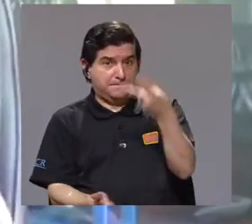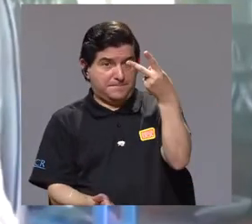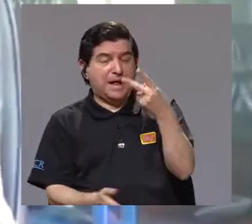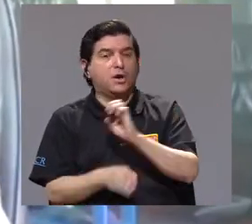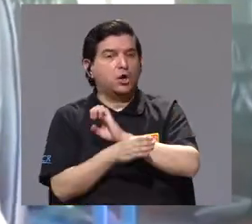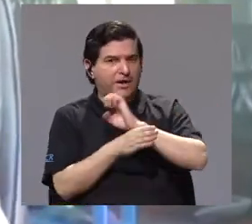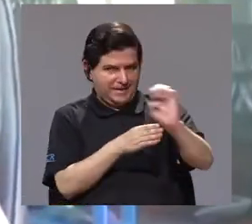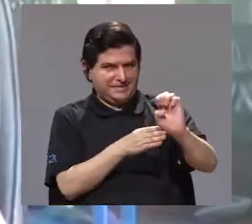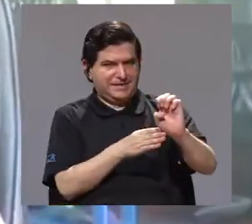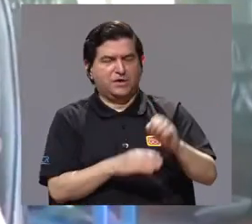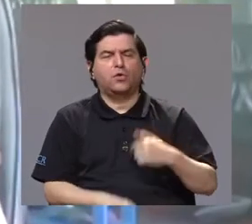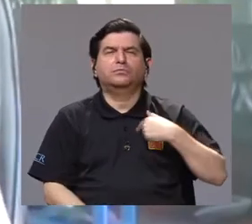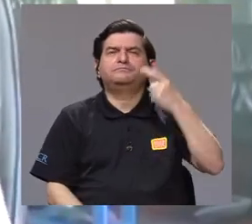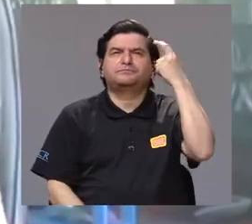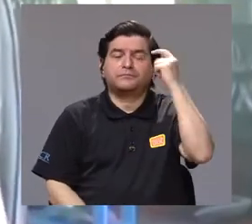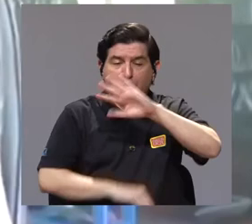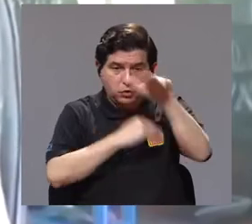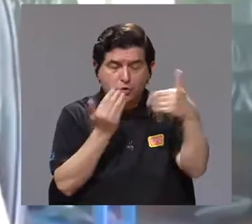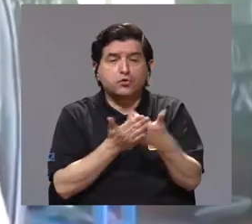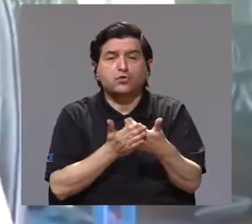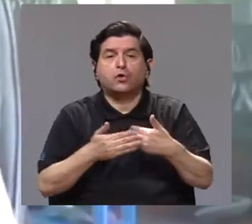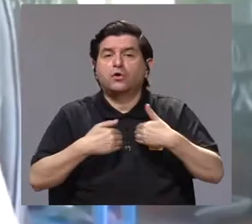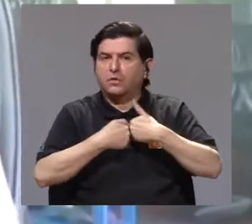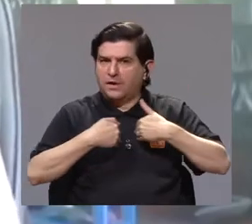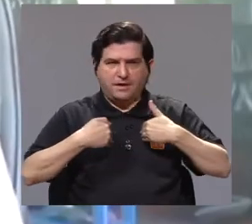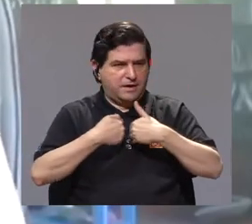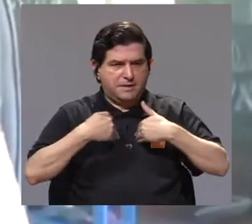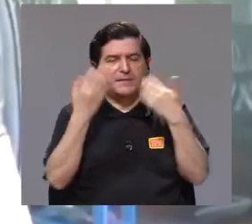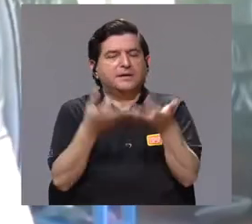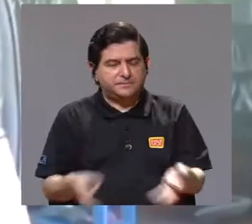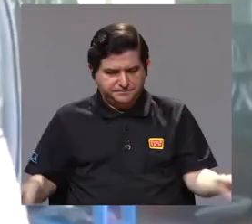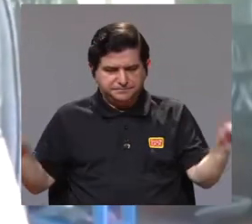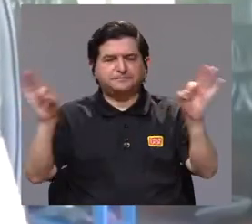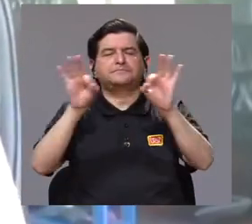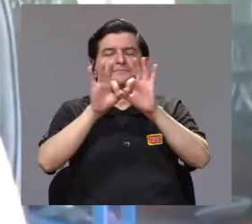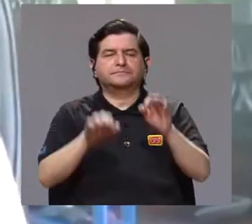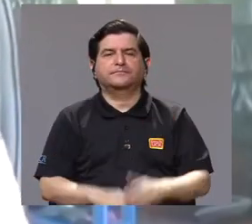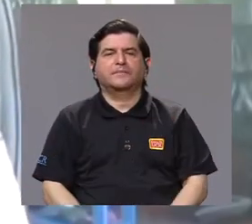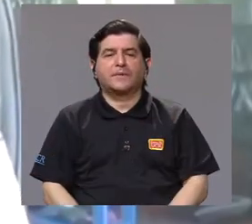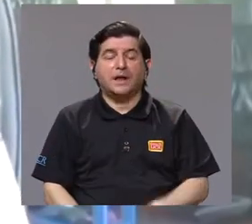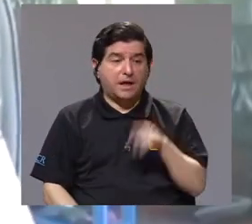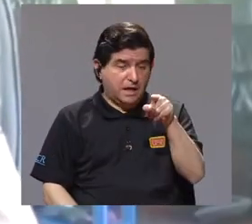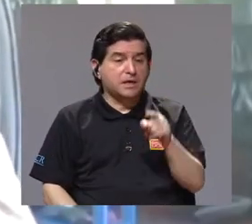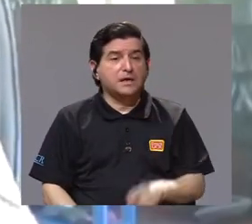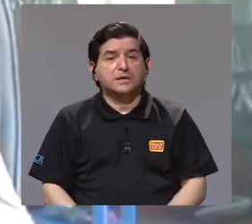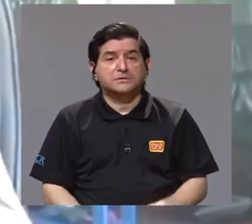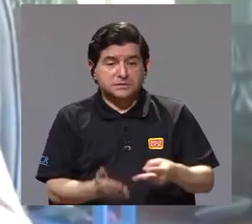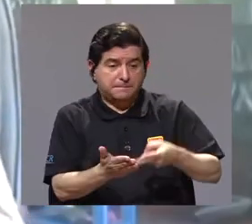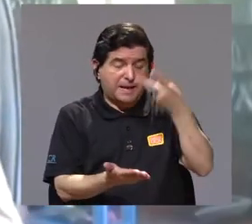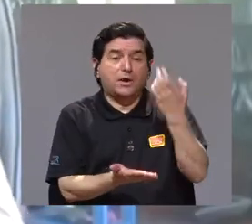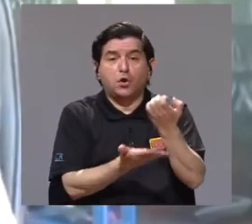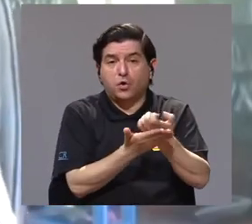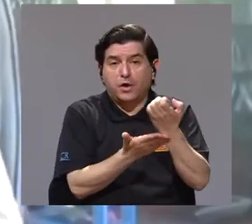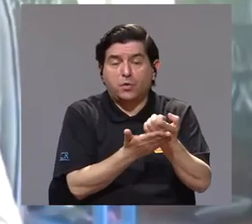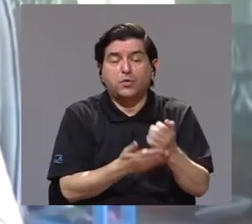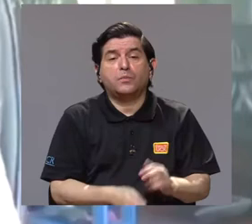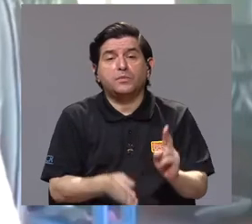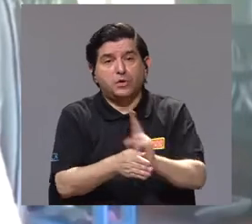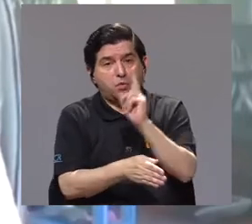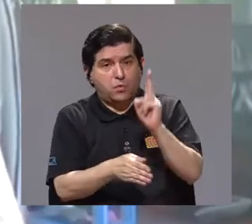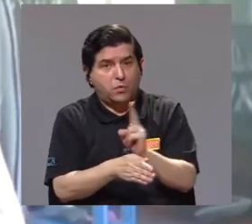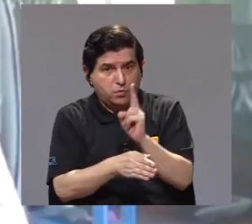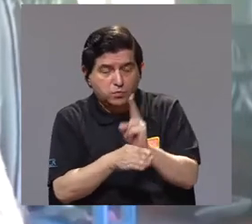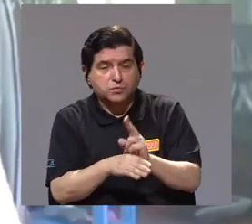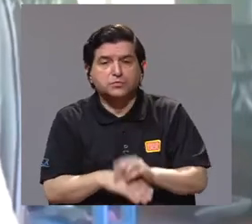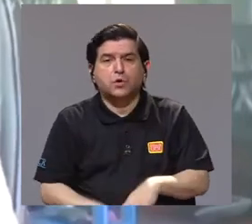digamos, ético, que uno piensa que todas las especies son importantes y tienen un valor ya sea económico o